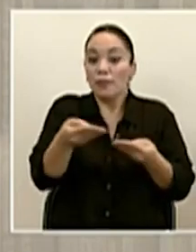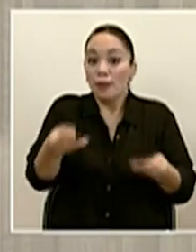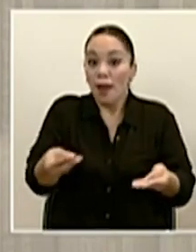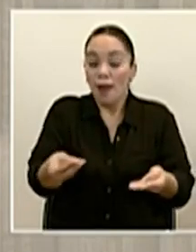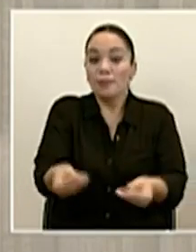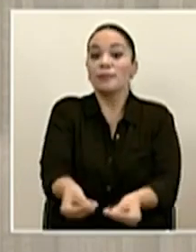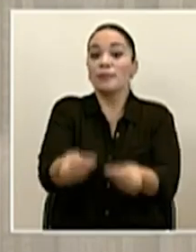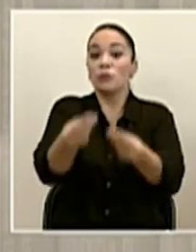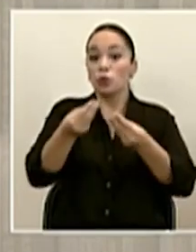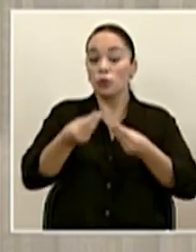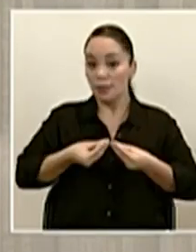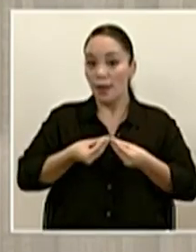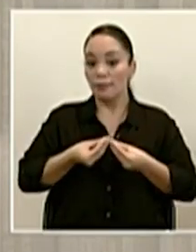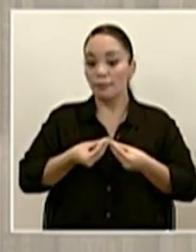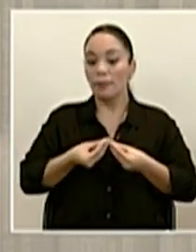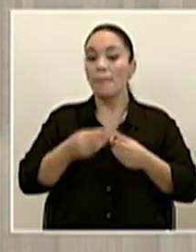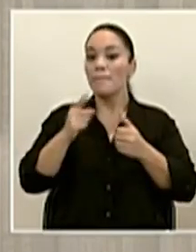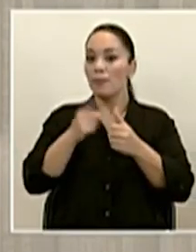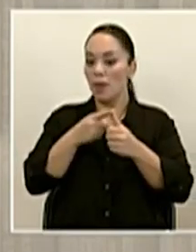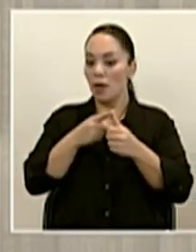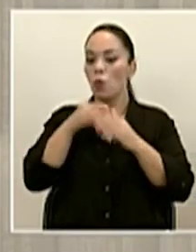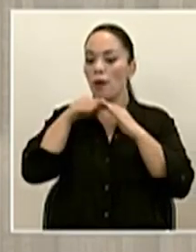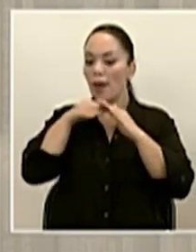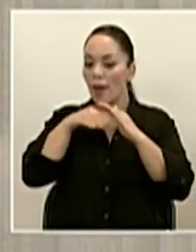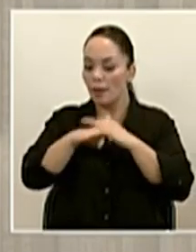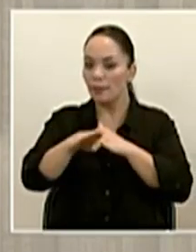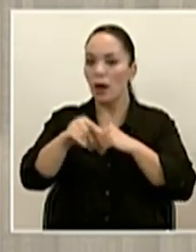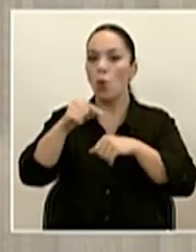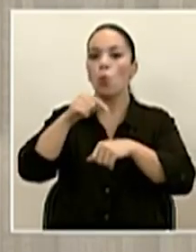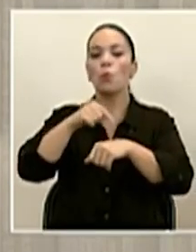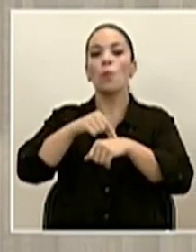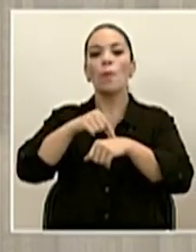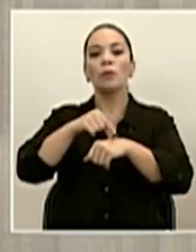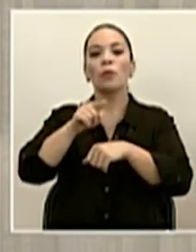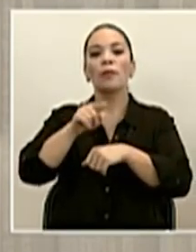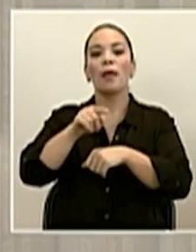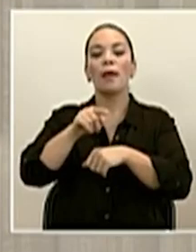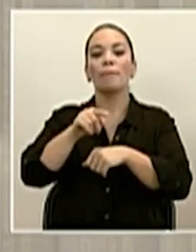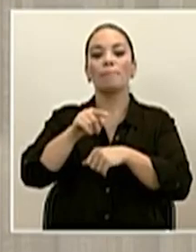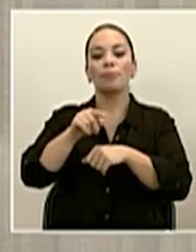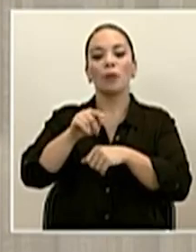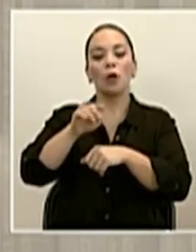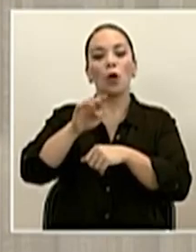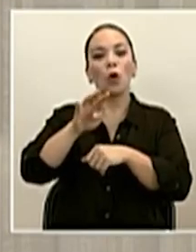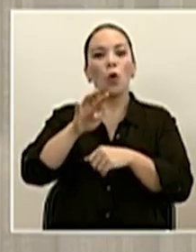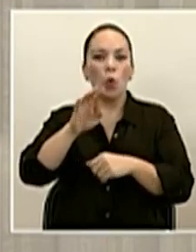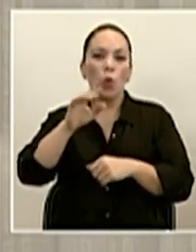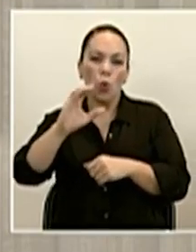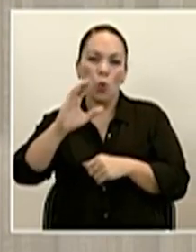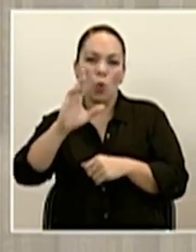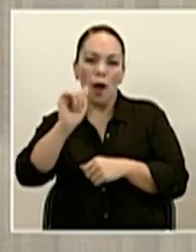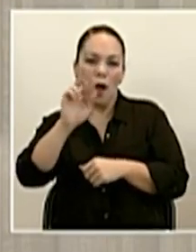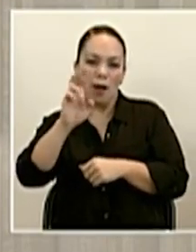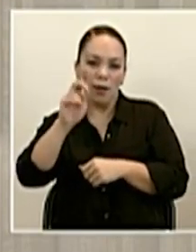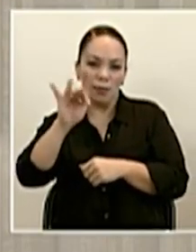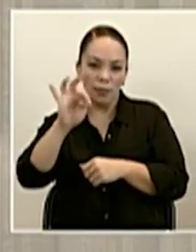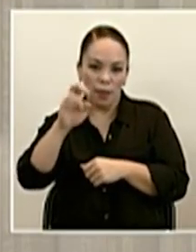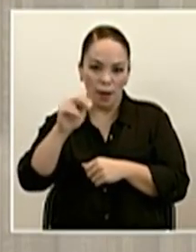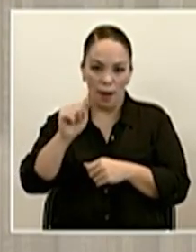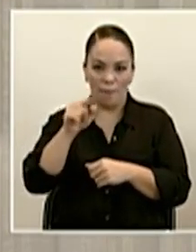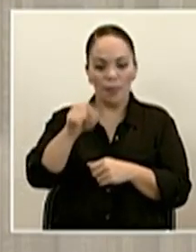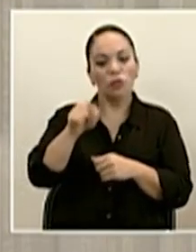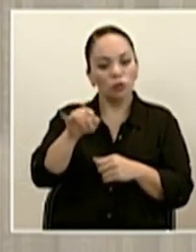entra en una etapa de cuarentena, que eso es un estatus que tenemos en nuestra área de almacenamiento y